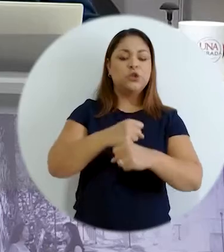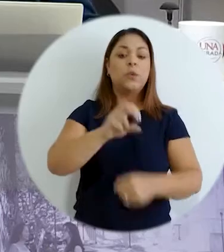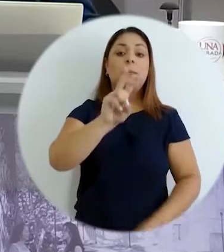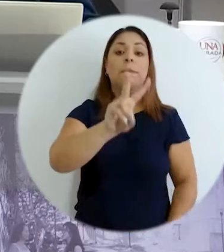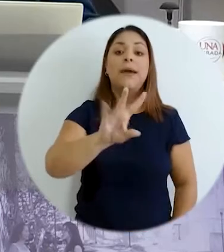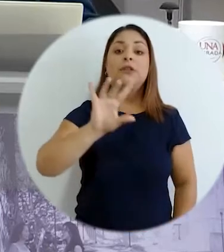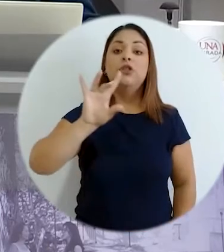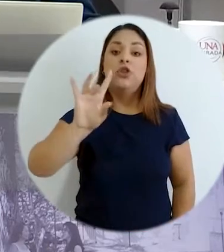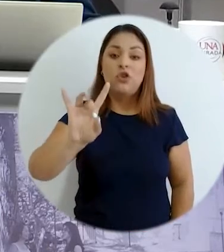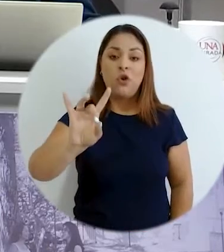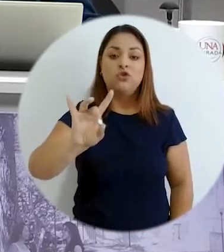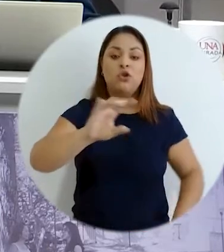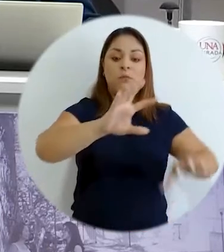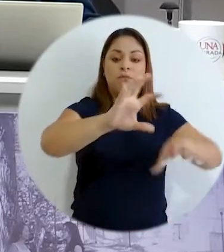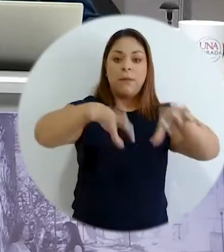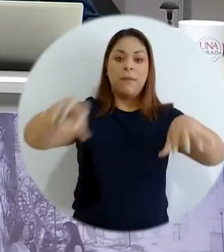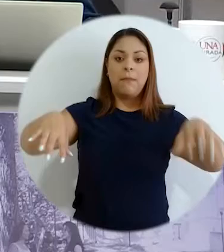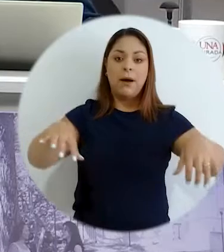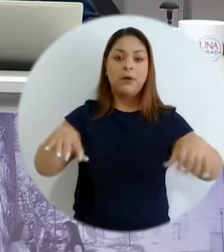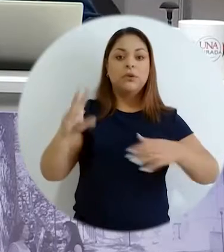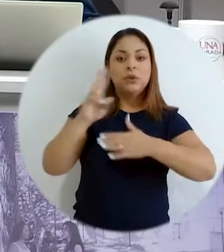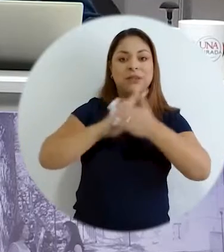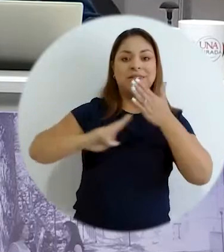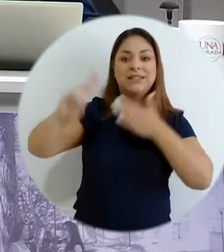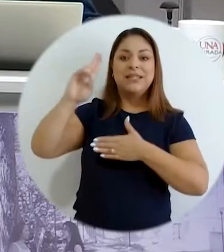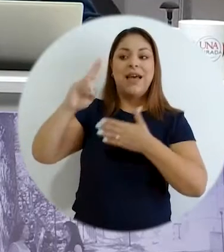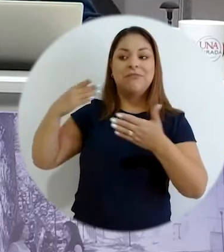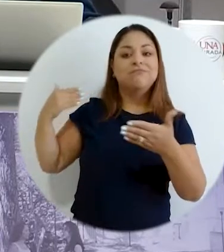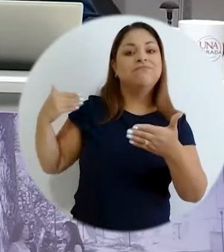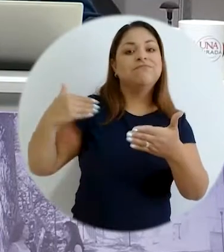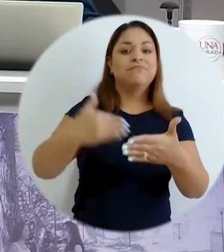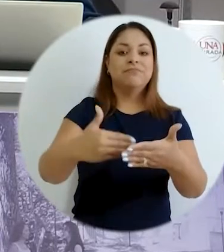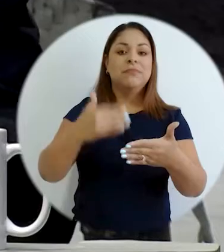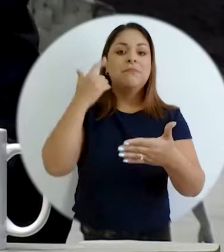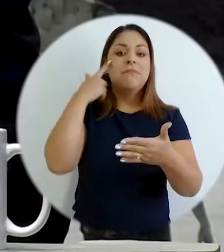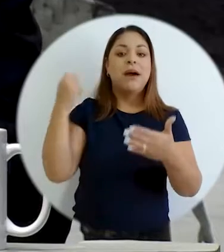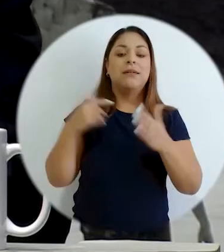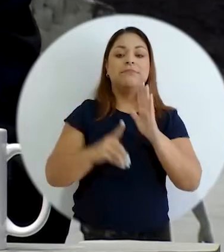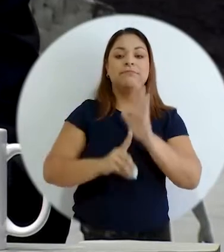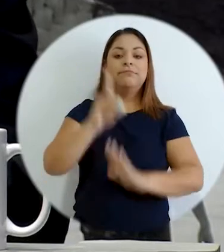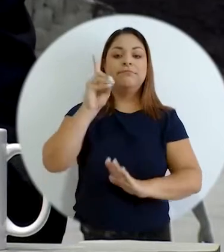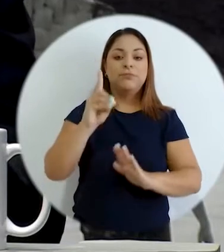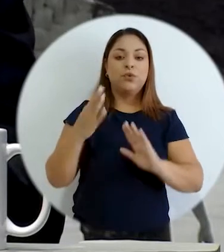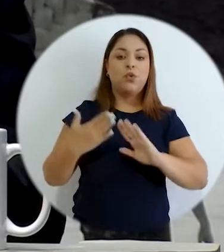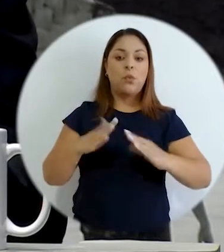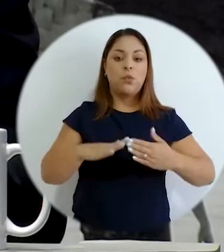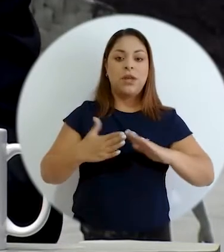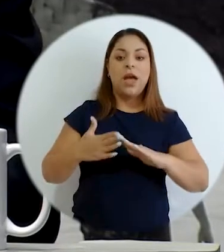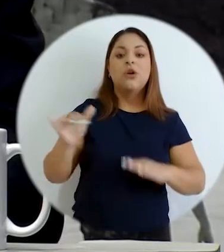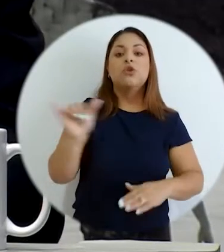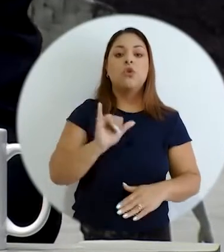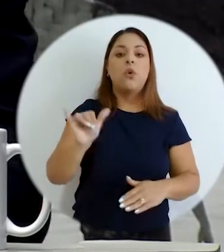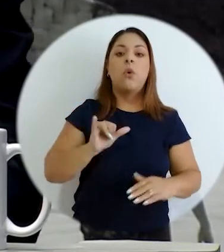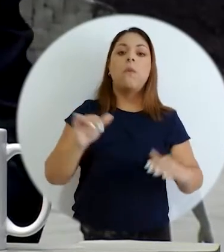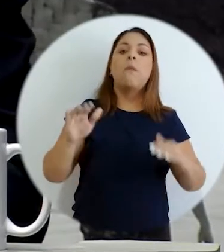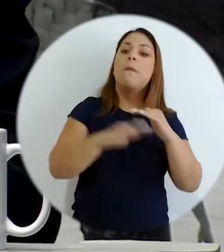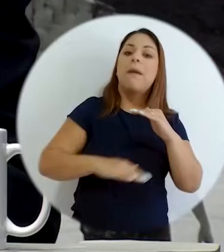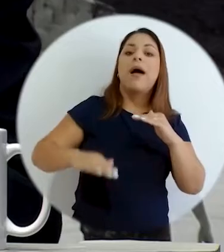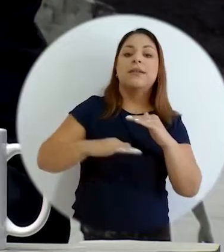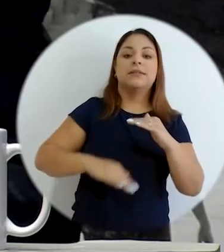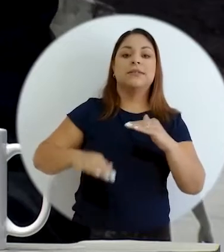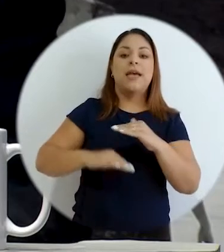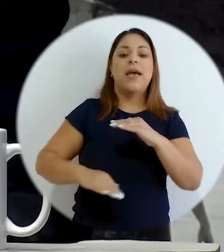alternativas que hacen que la universidad se aproxime al desarrollo de las comunidades como base de